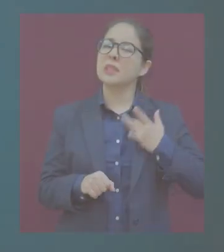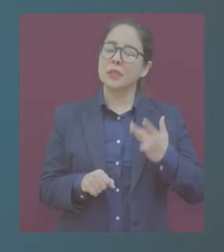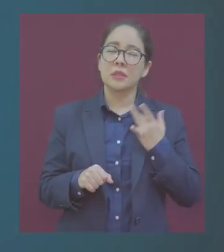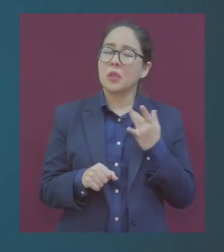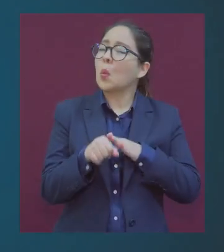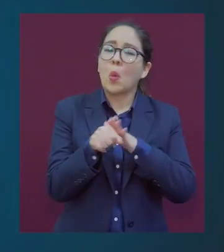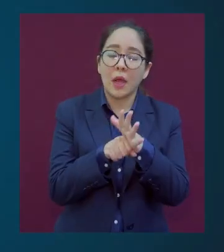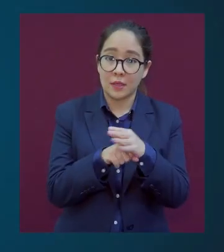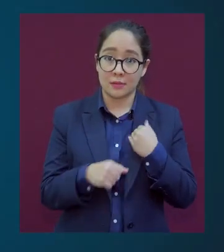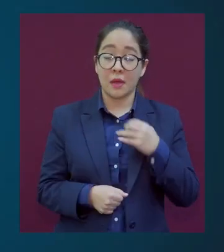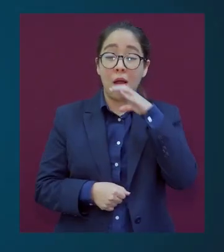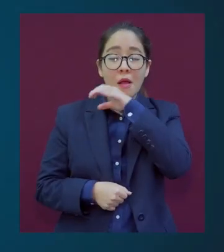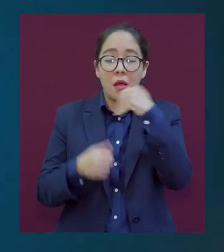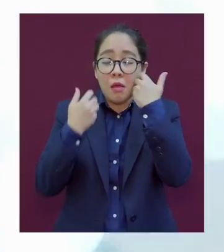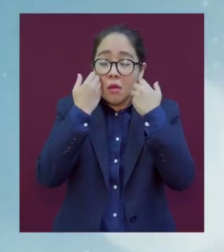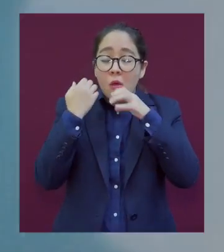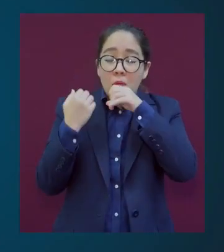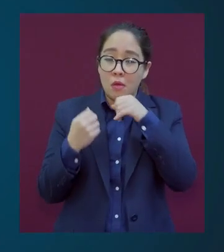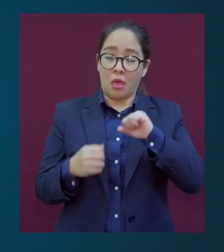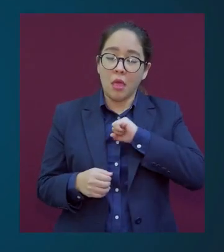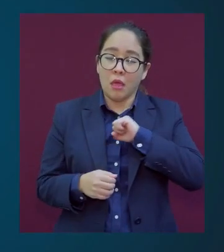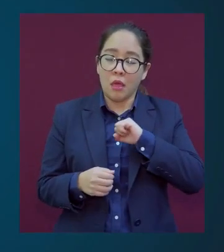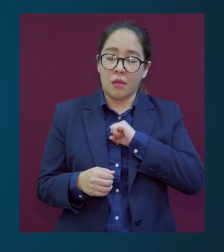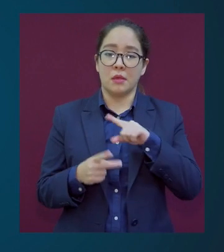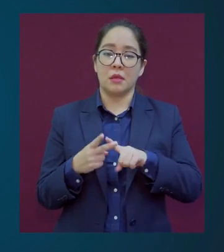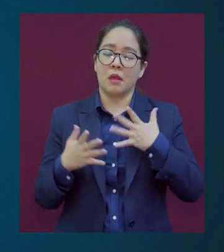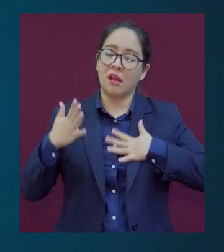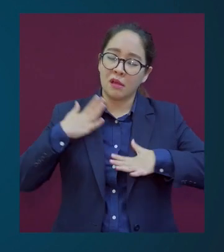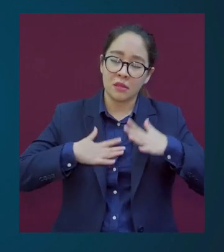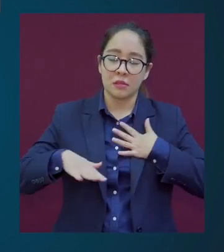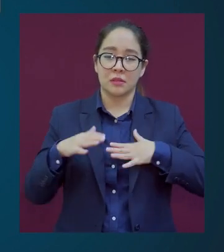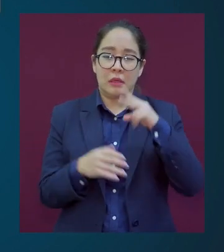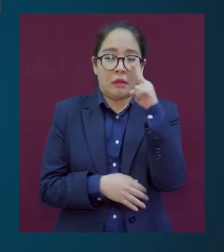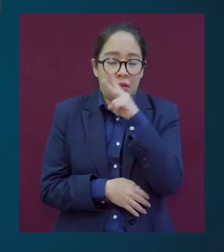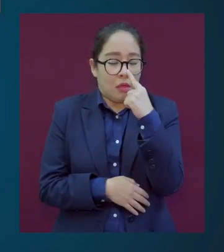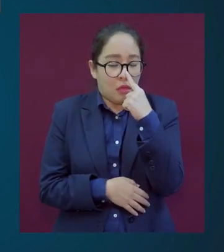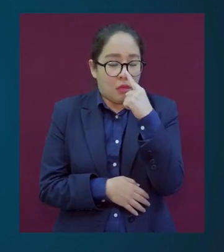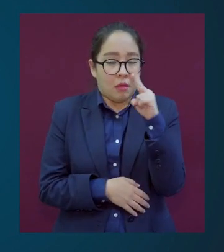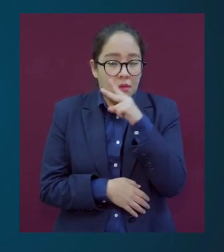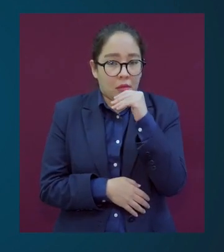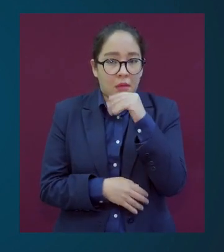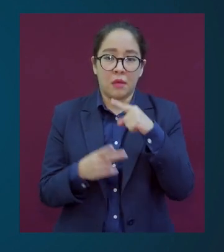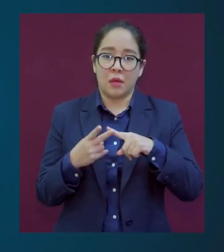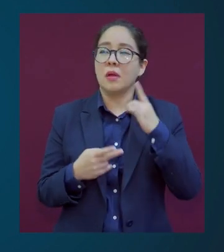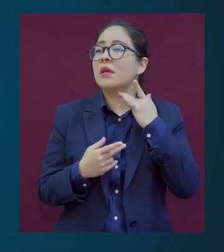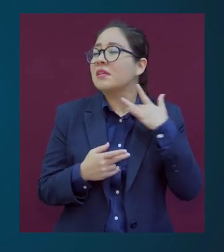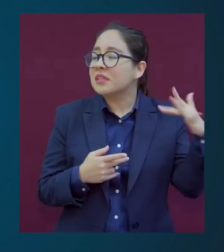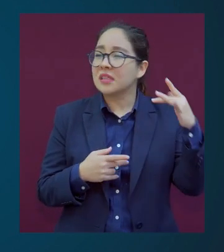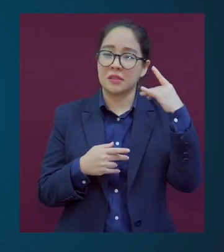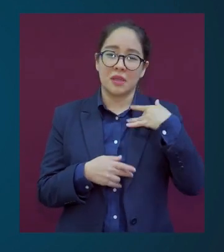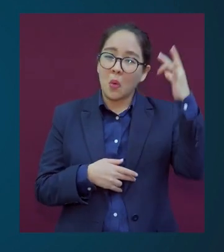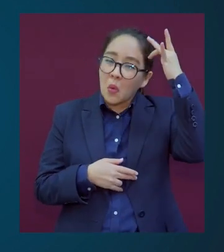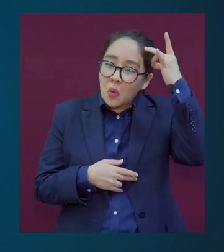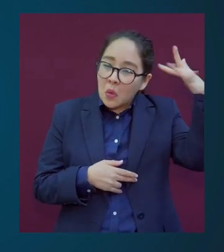Identifica los síntomas generados por el coronavirus, fiebre, tos seca, cansancio, congestión nasal, dolor de cabeza y garganta,